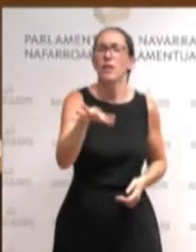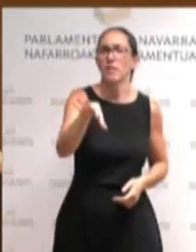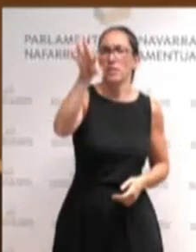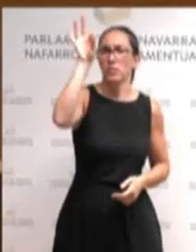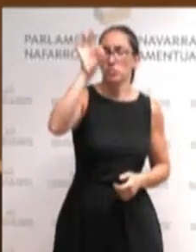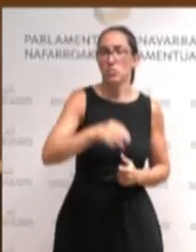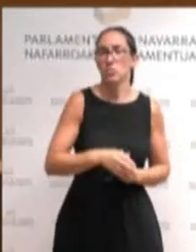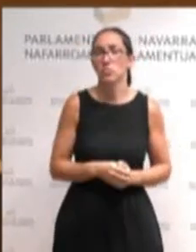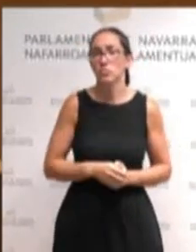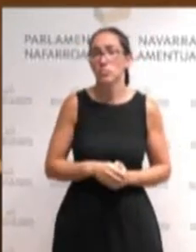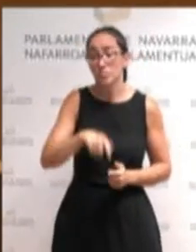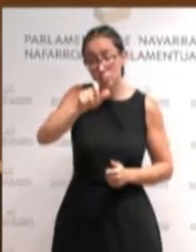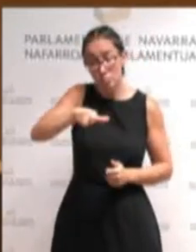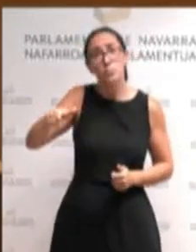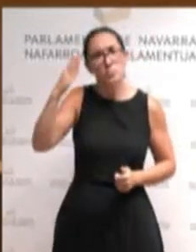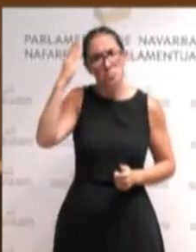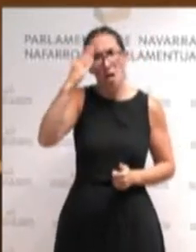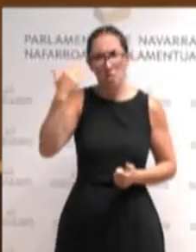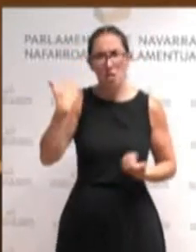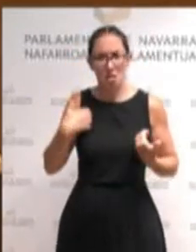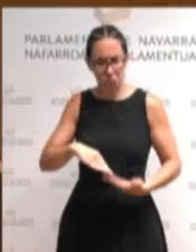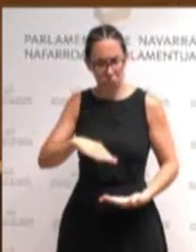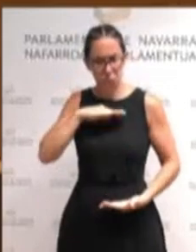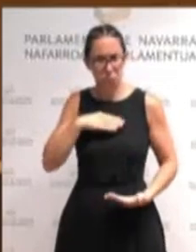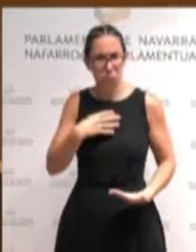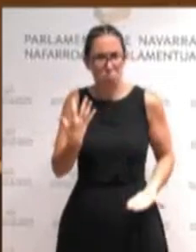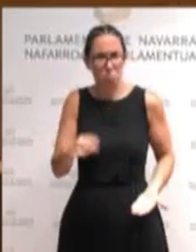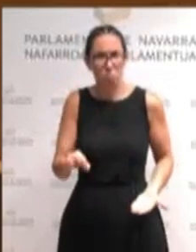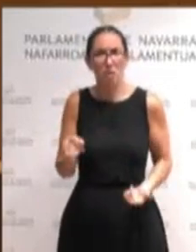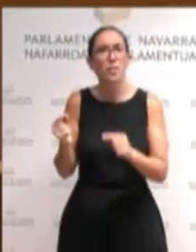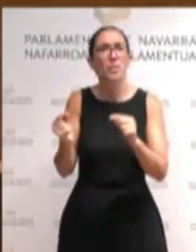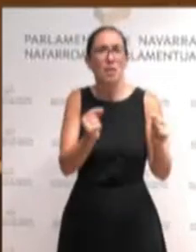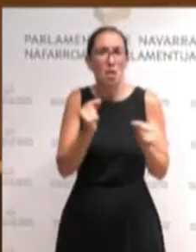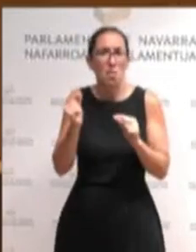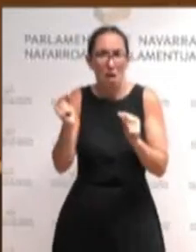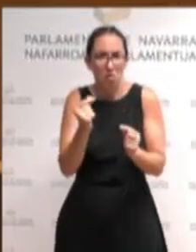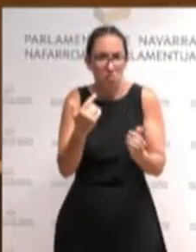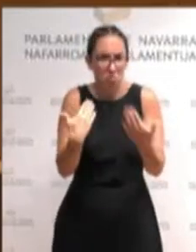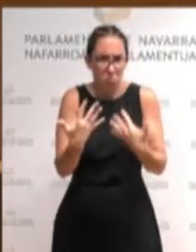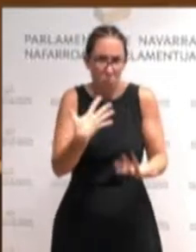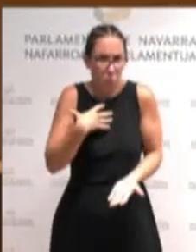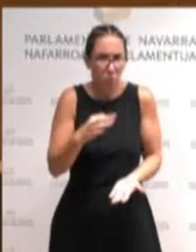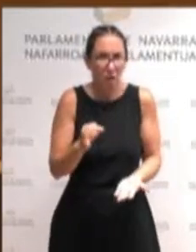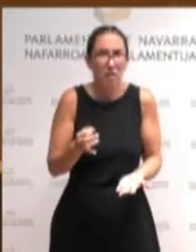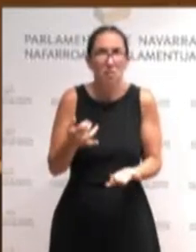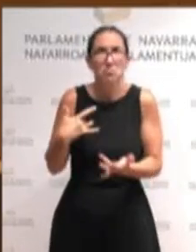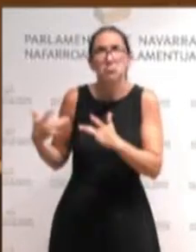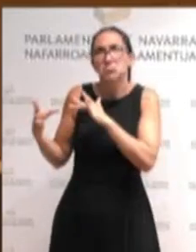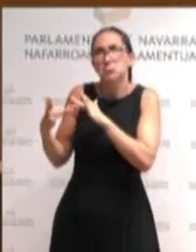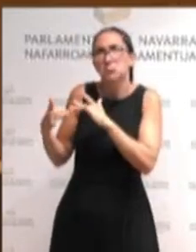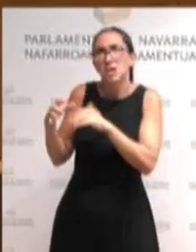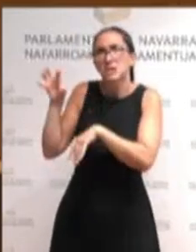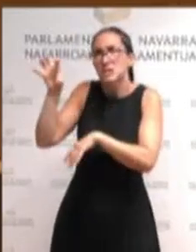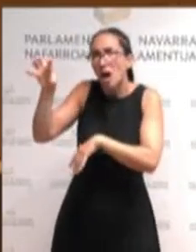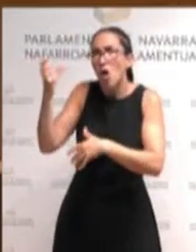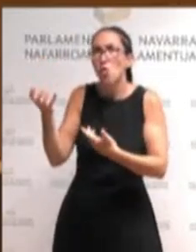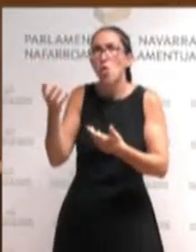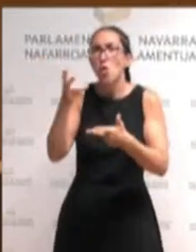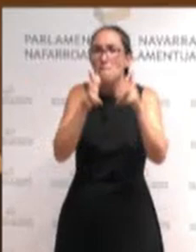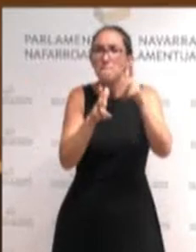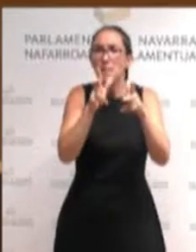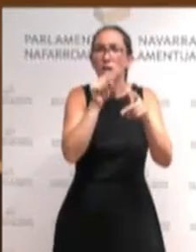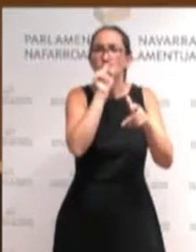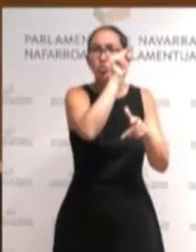para abordar este debate y decidir qué relación quiere tener con el Estado y con el resto de territorios vascos.